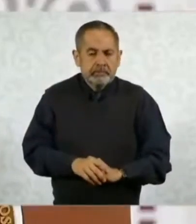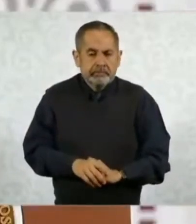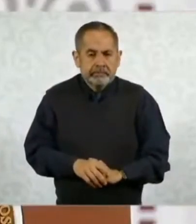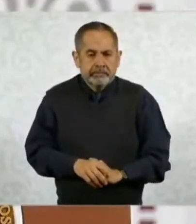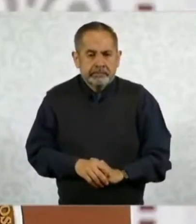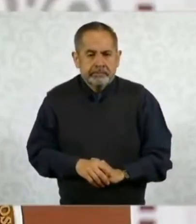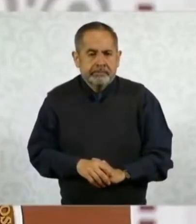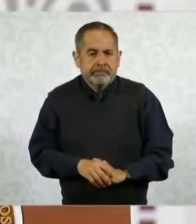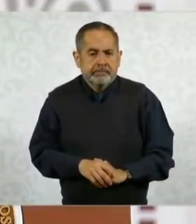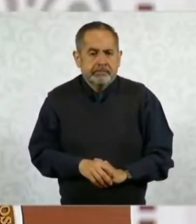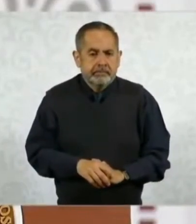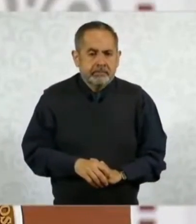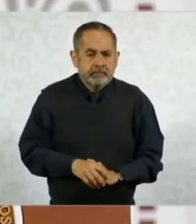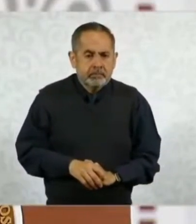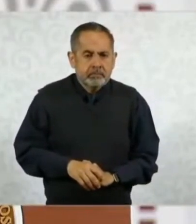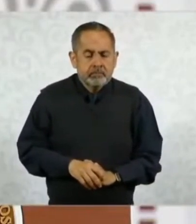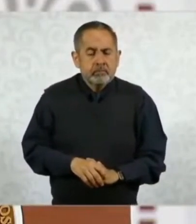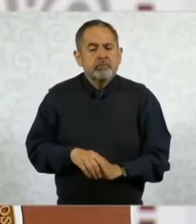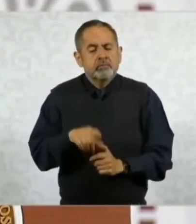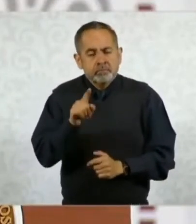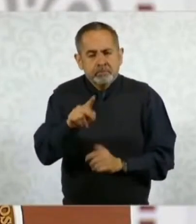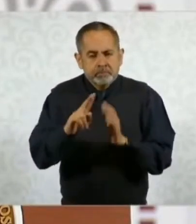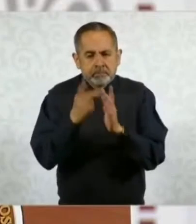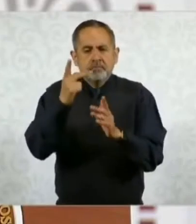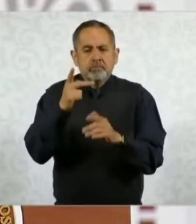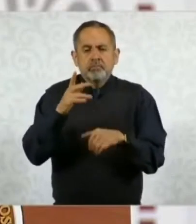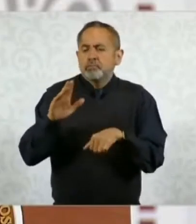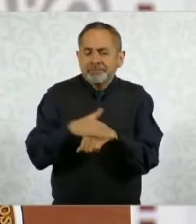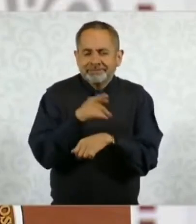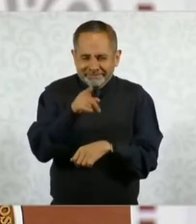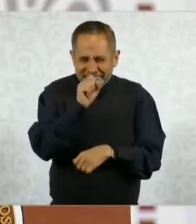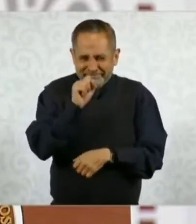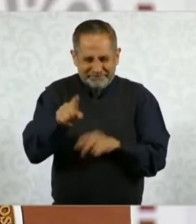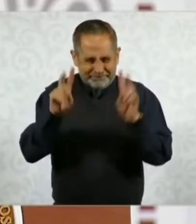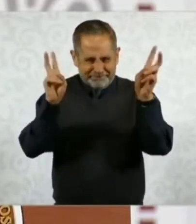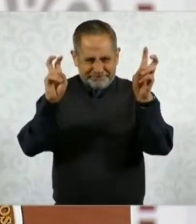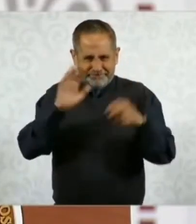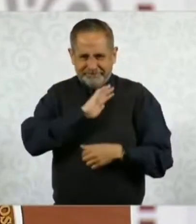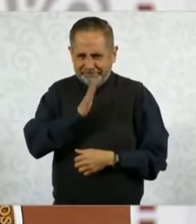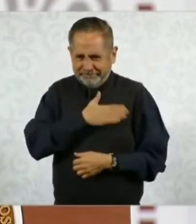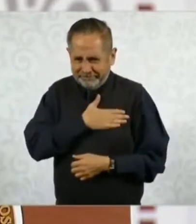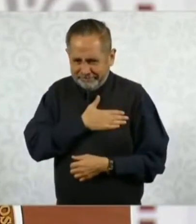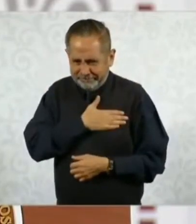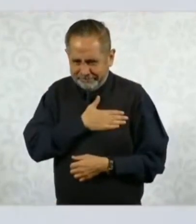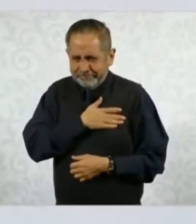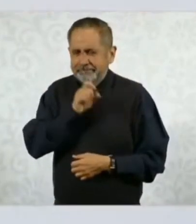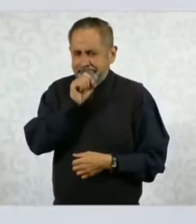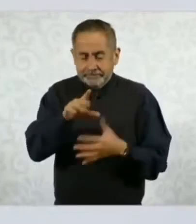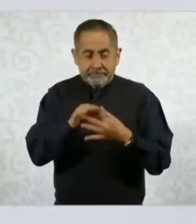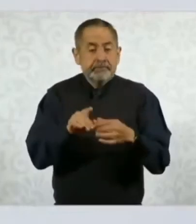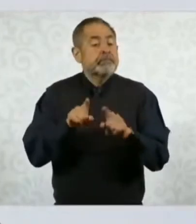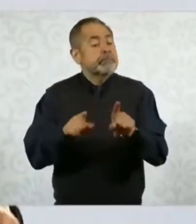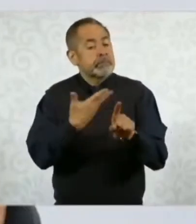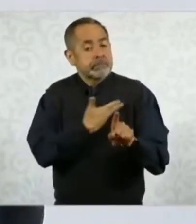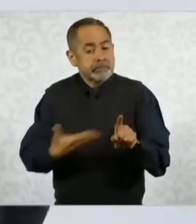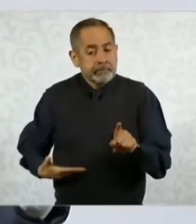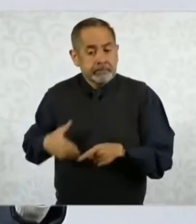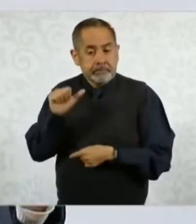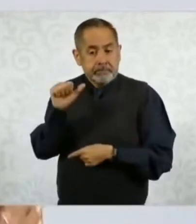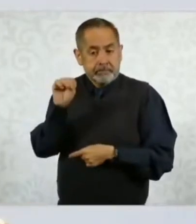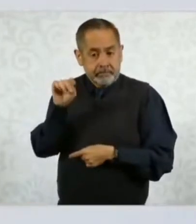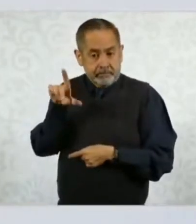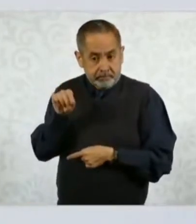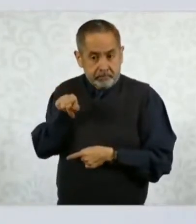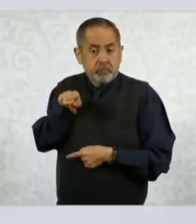Y lo retomo por el tema de España, que es importante. El presidente López Obrador hace